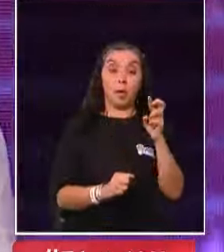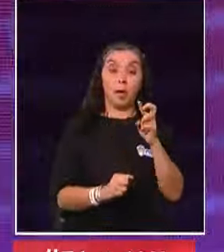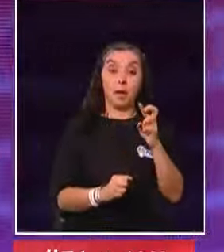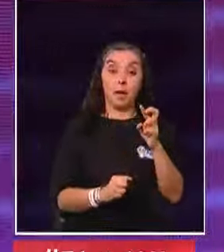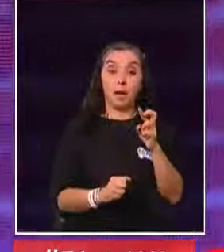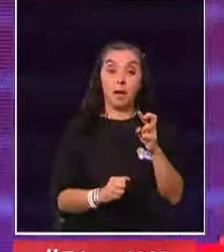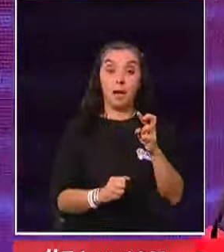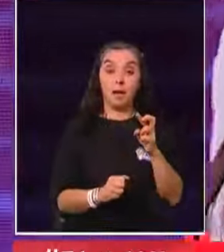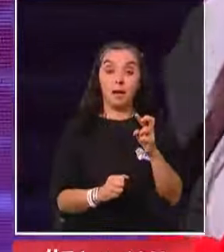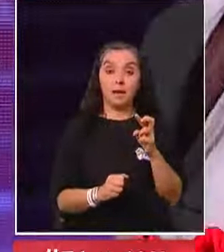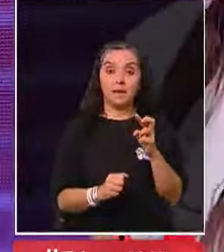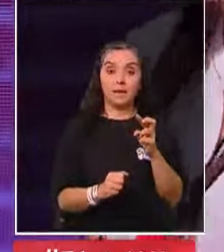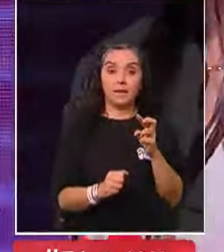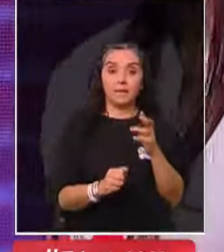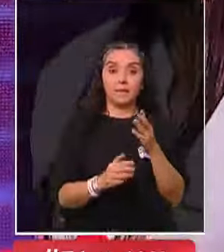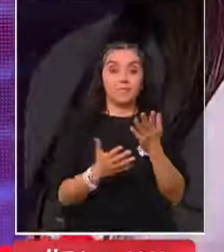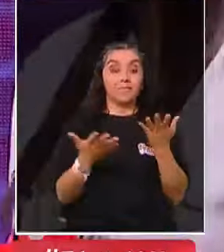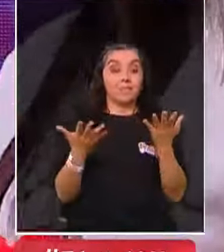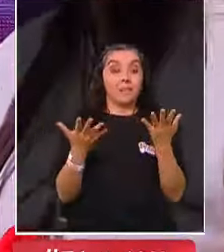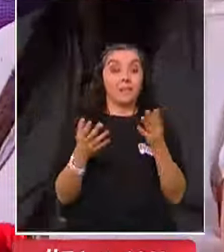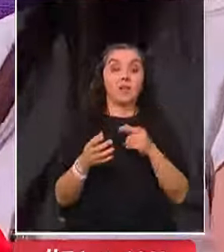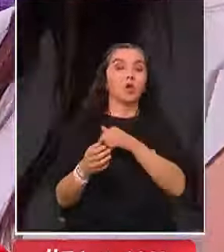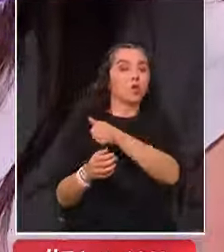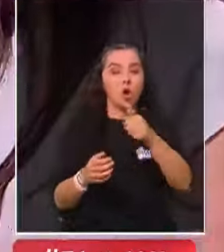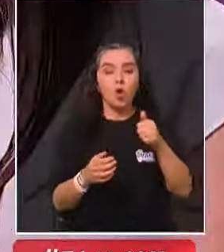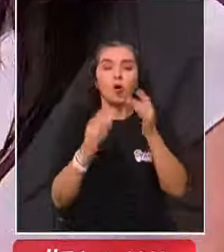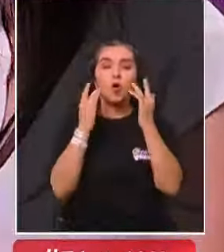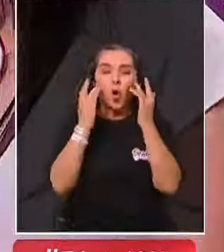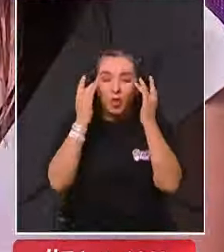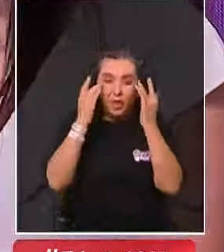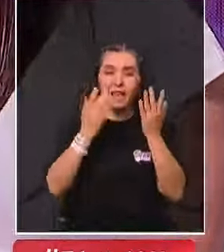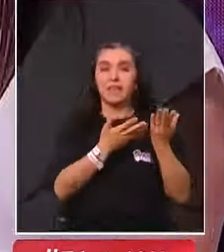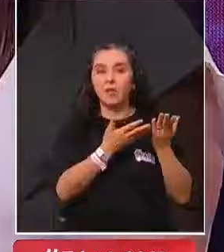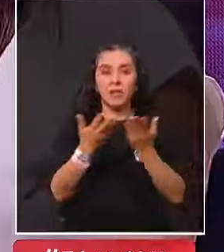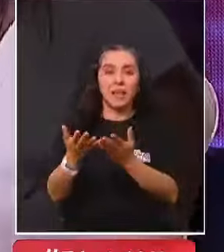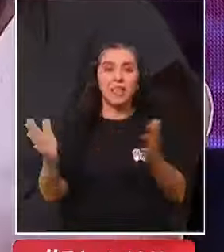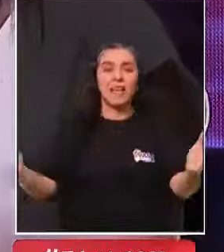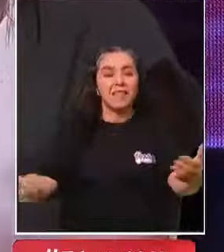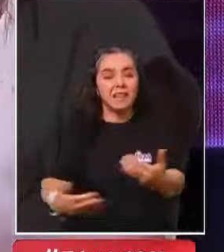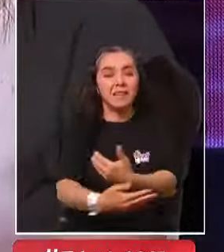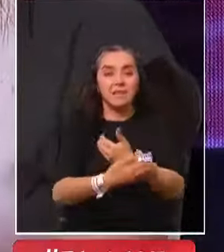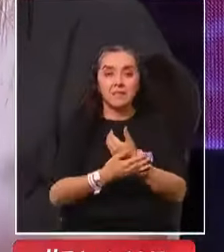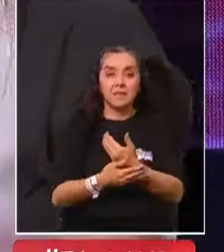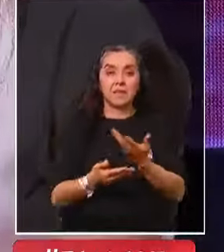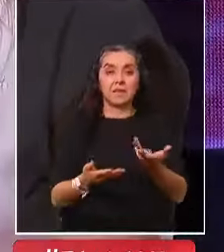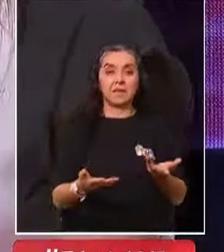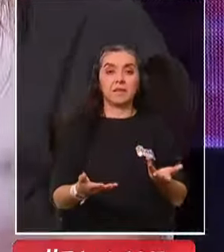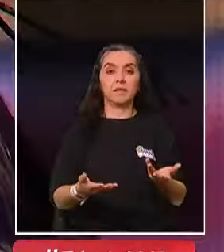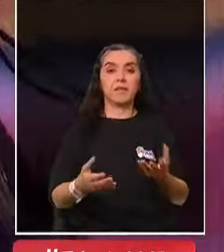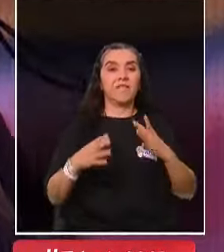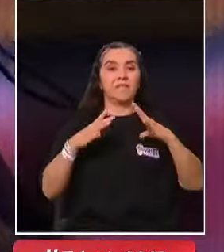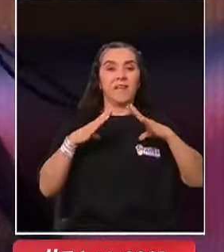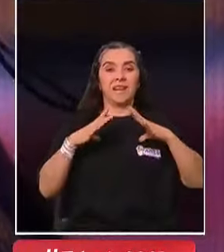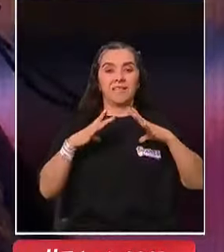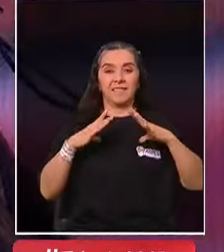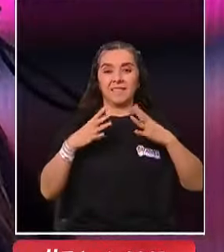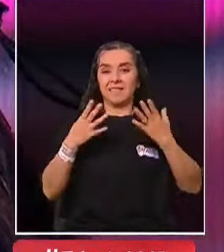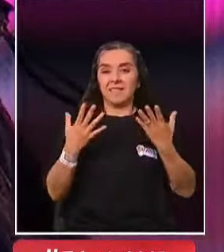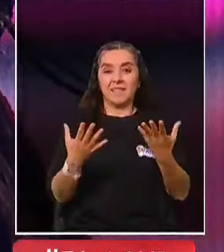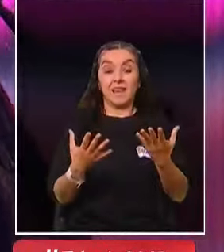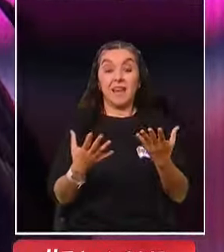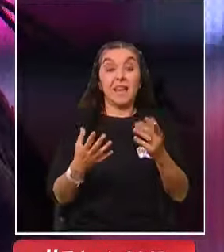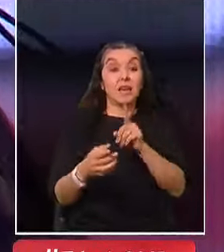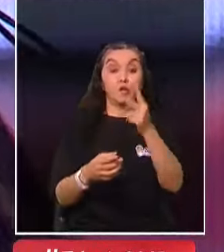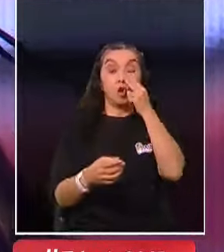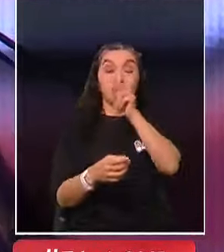Desde que uno llega, están todos contentos de atenderte, de recibirte, hacen su pega feliz, y